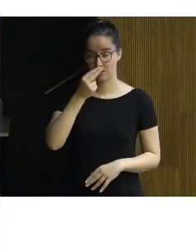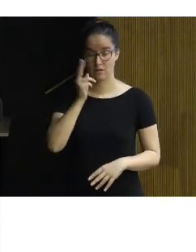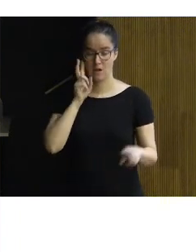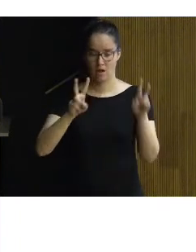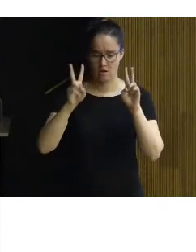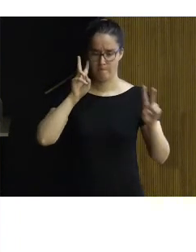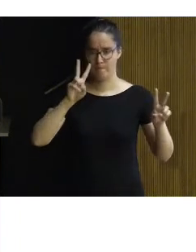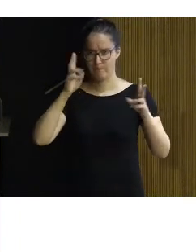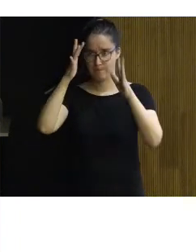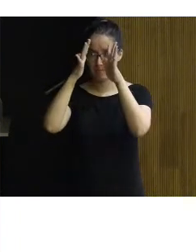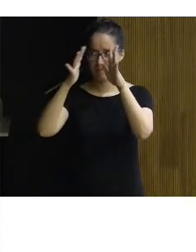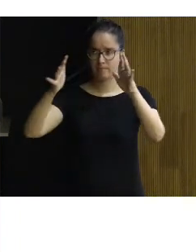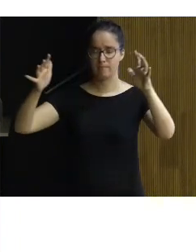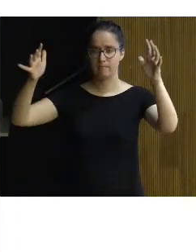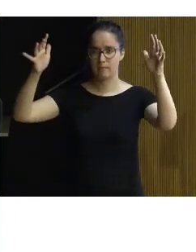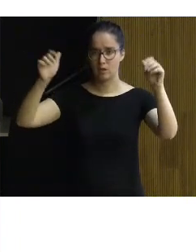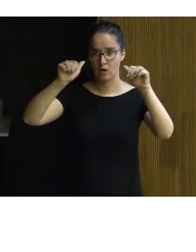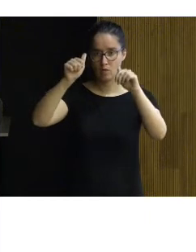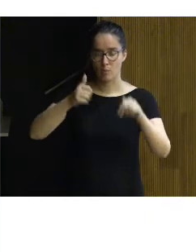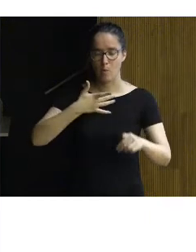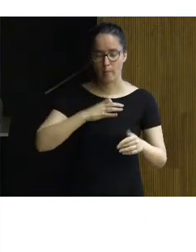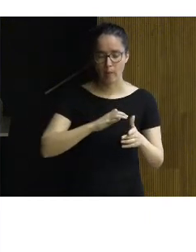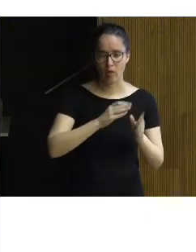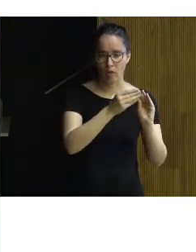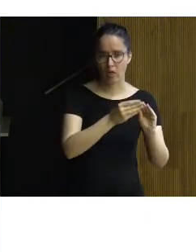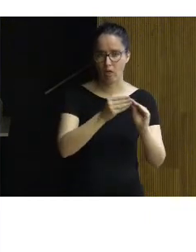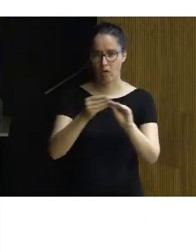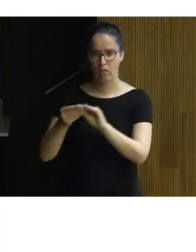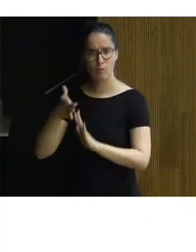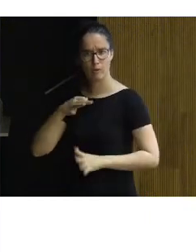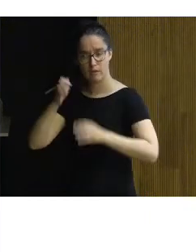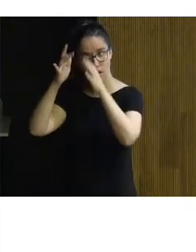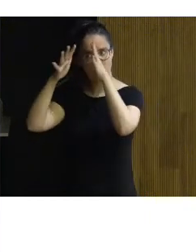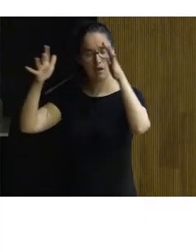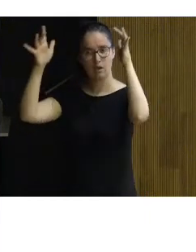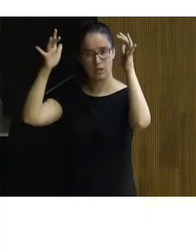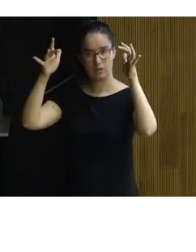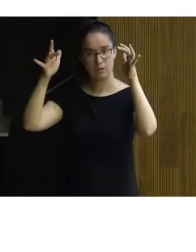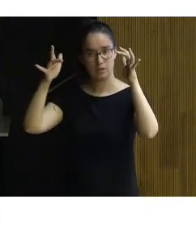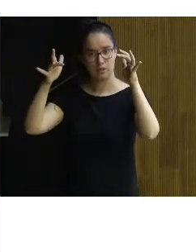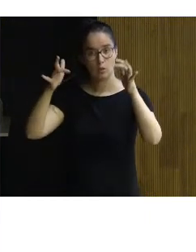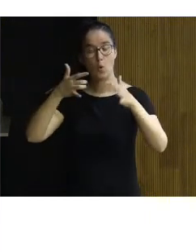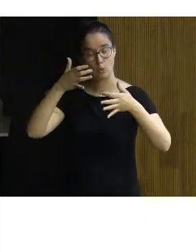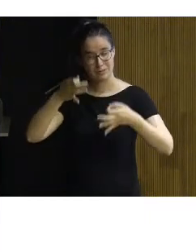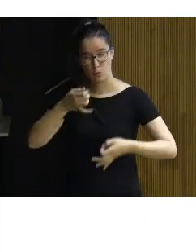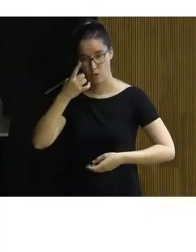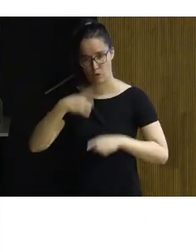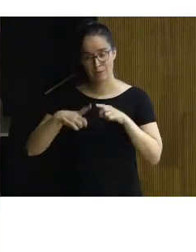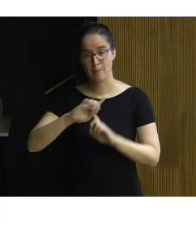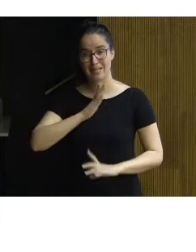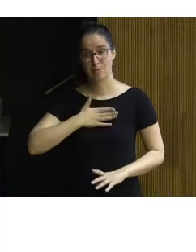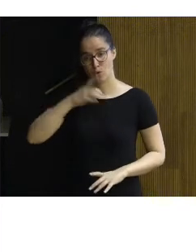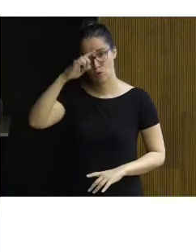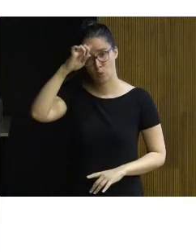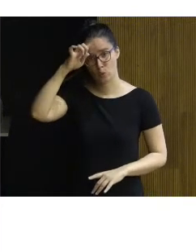estás ya visualizando de algunas maneras las posibilidades que ese edificio te va ofreciendo y os aseguro una cosa en patrimonio cultural